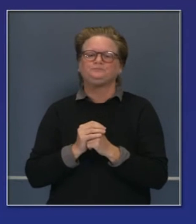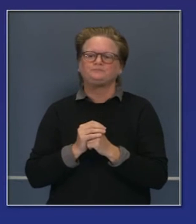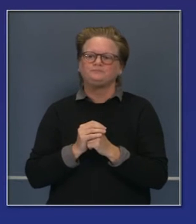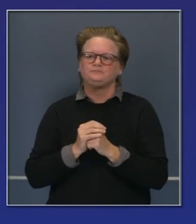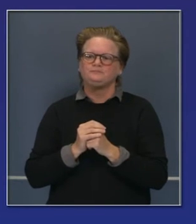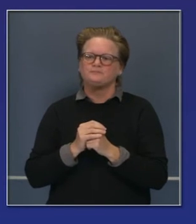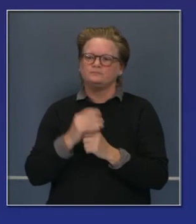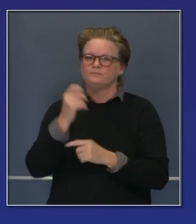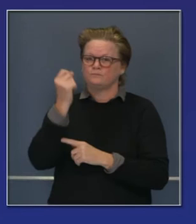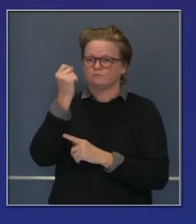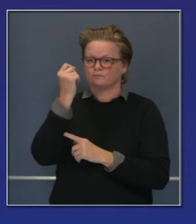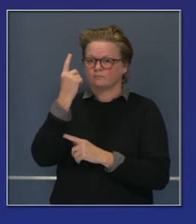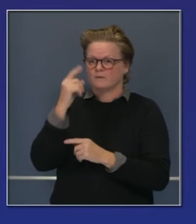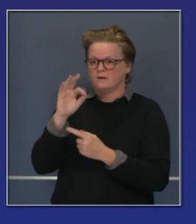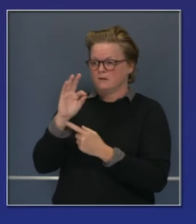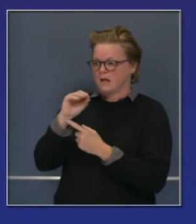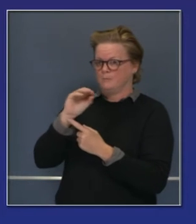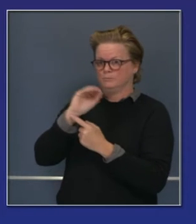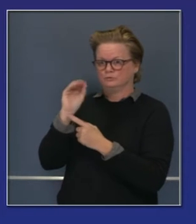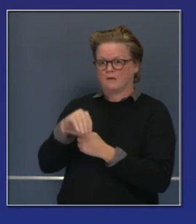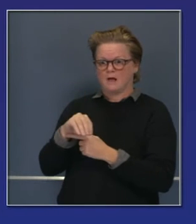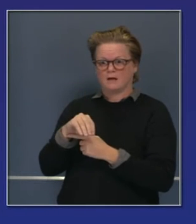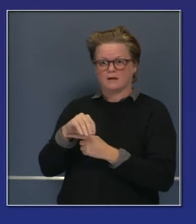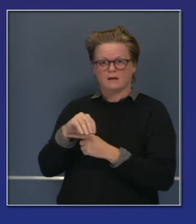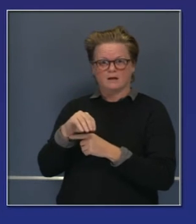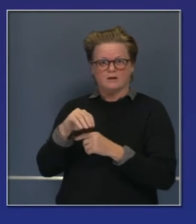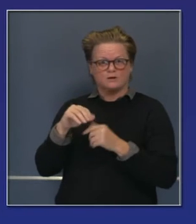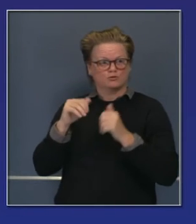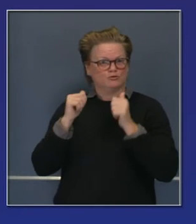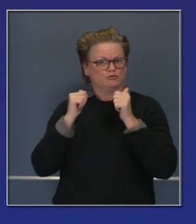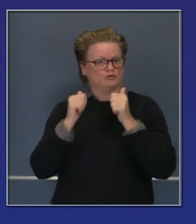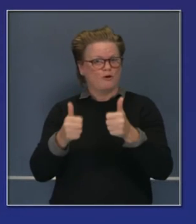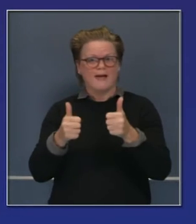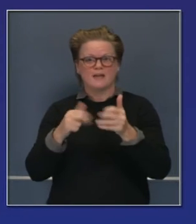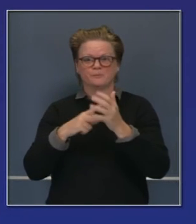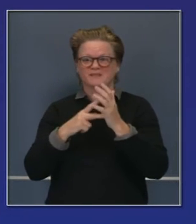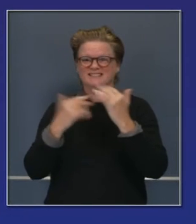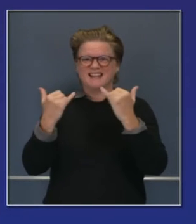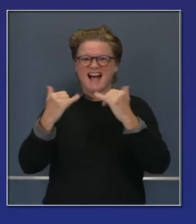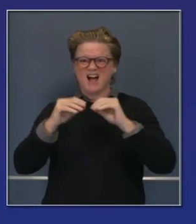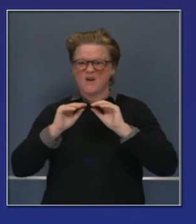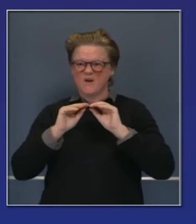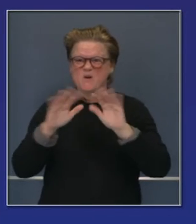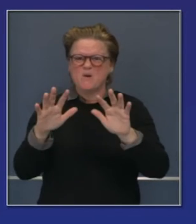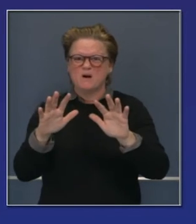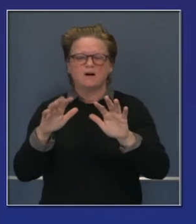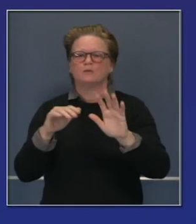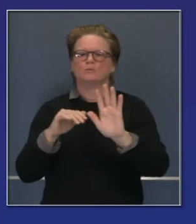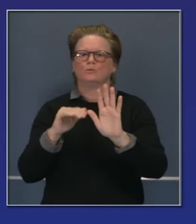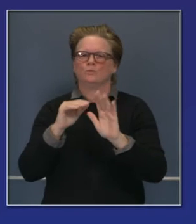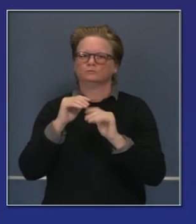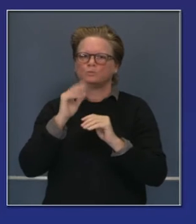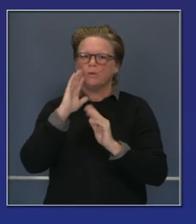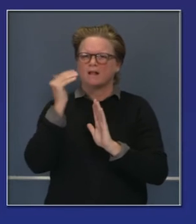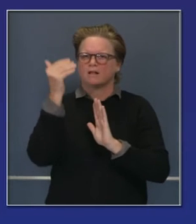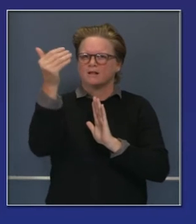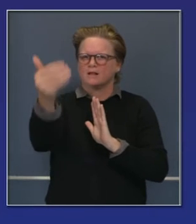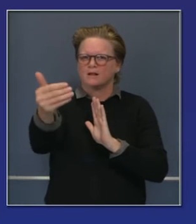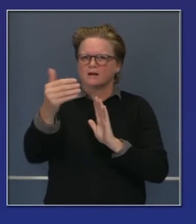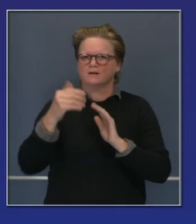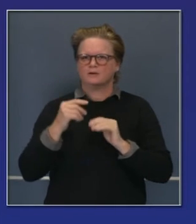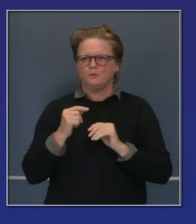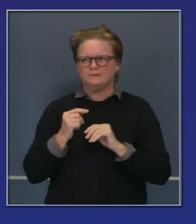noticia excelente, pero la distribución masiva está todavía por suceder. Un amigo de la prepa dijo, qué día genial.